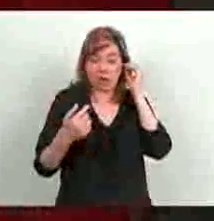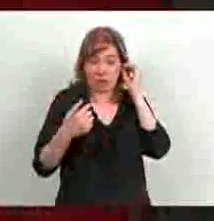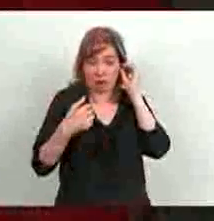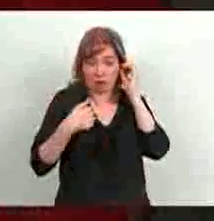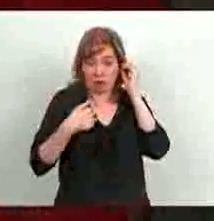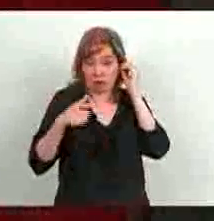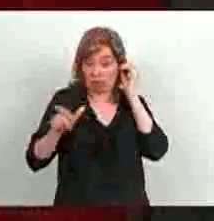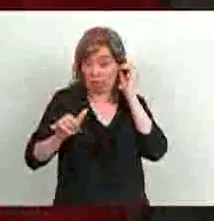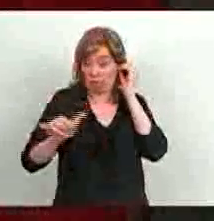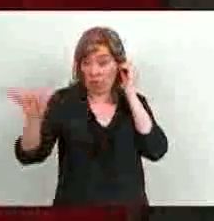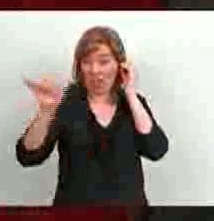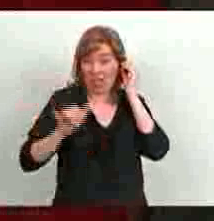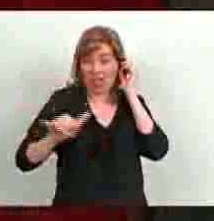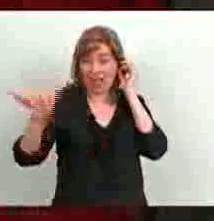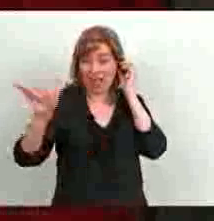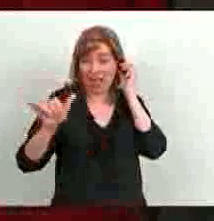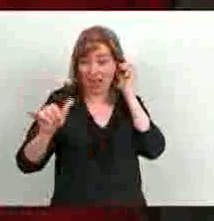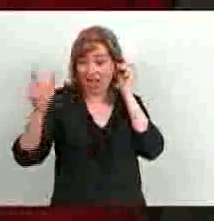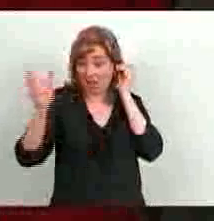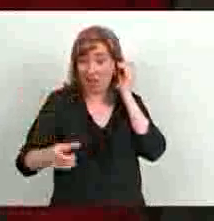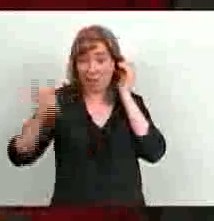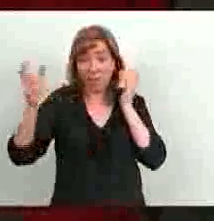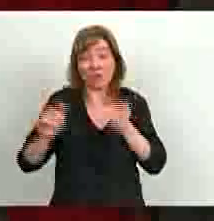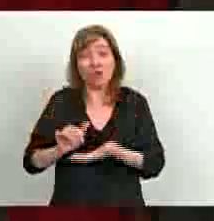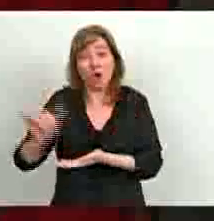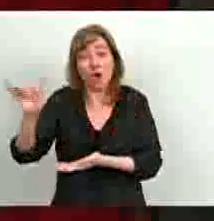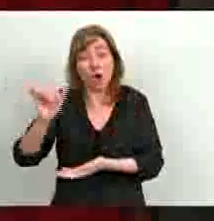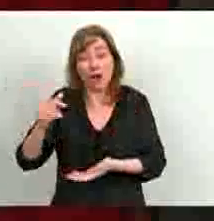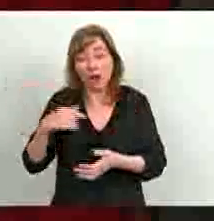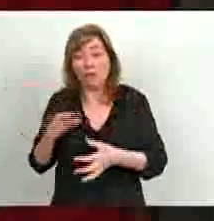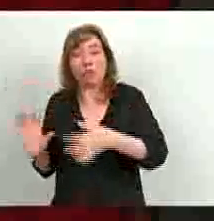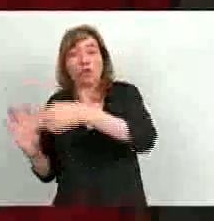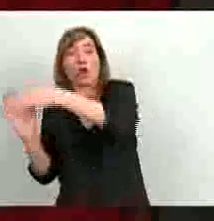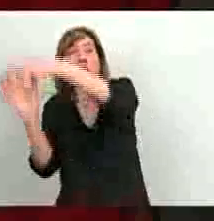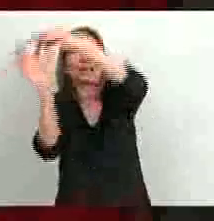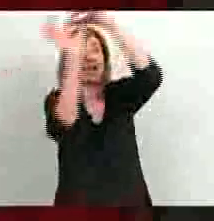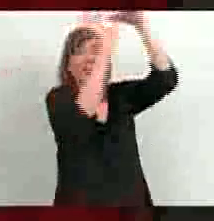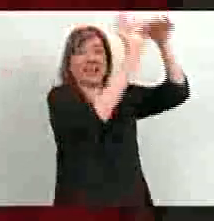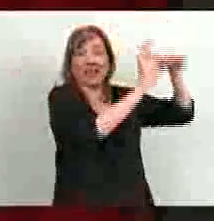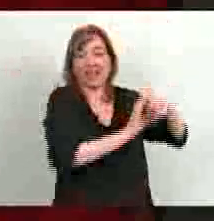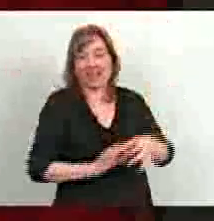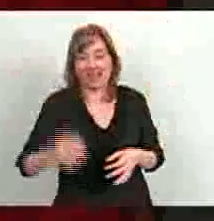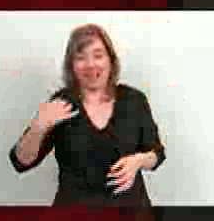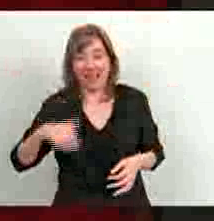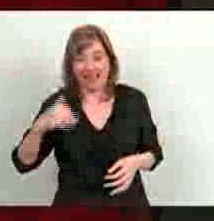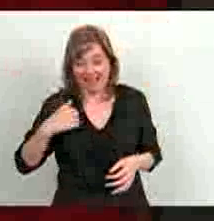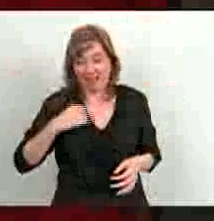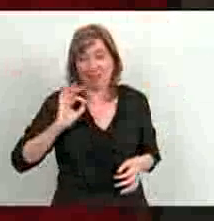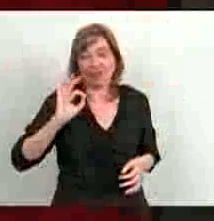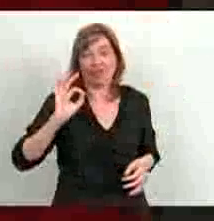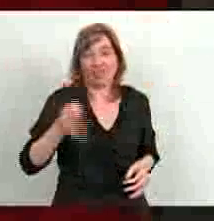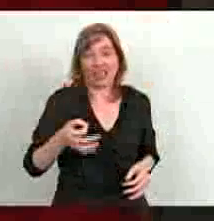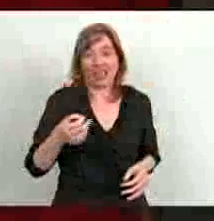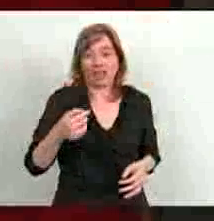la empresa donde vuela gente, donde además conectamos a la Argentina, porque yo eso lo sé, yo no me puedo venir